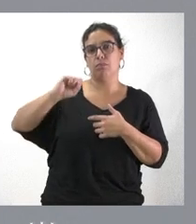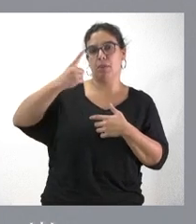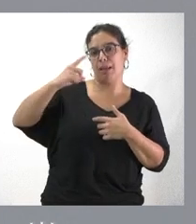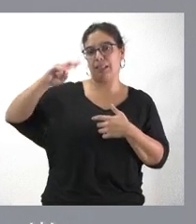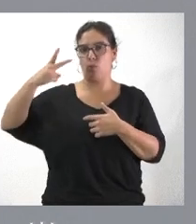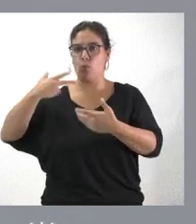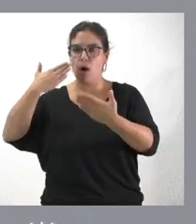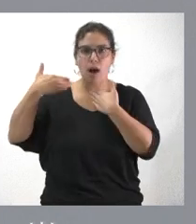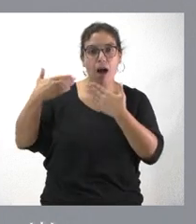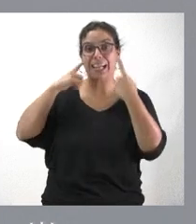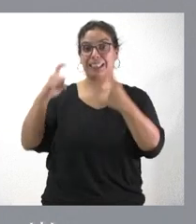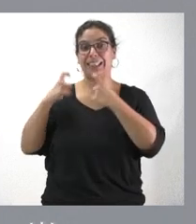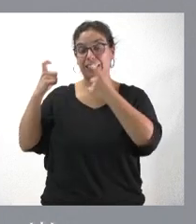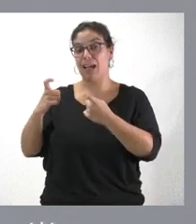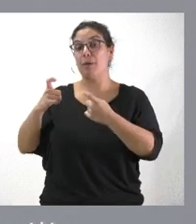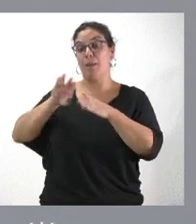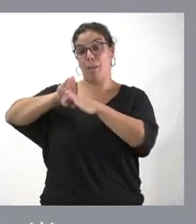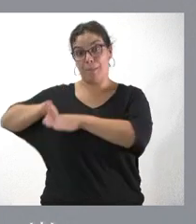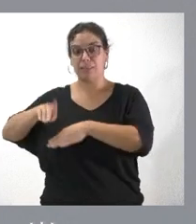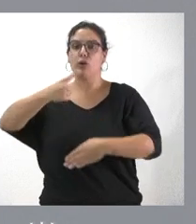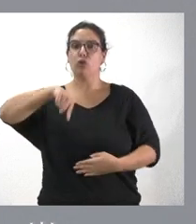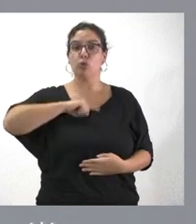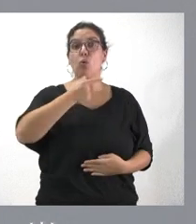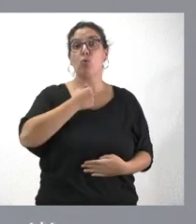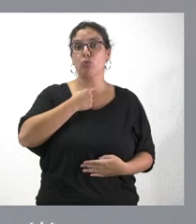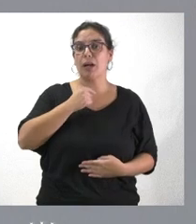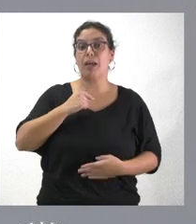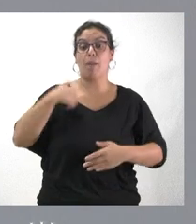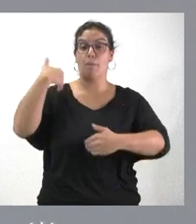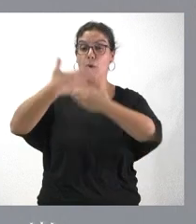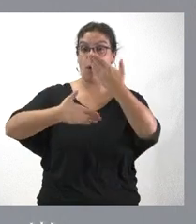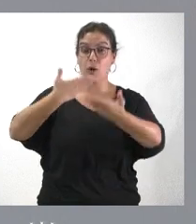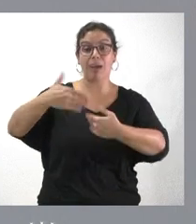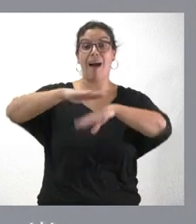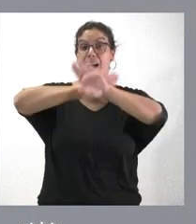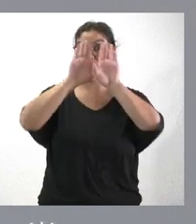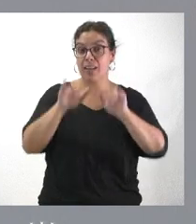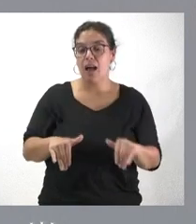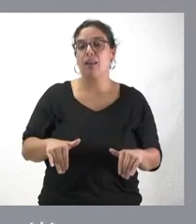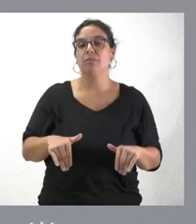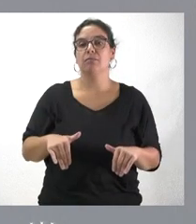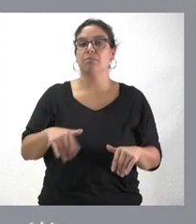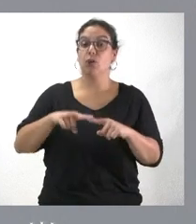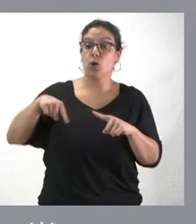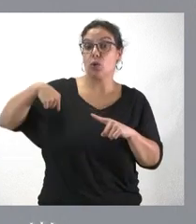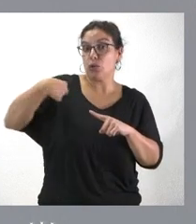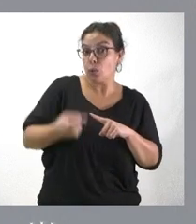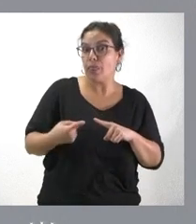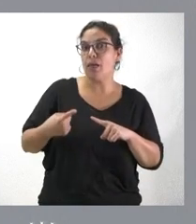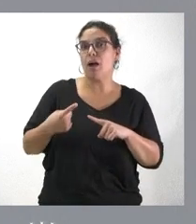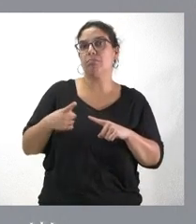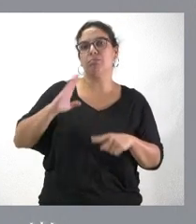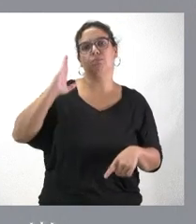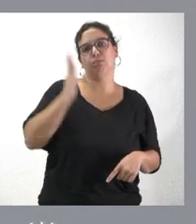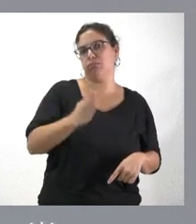puedan ser atendidas, lo que nos gustaría es que al final de todo este proceso lo que se derive, las consecuencias que haya, no sean